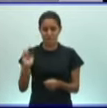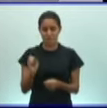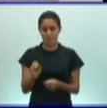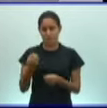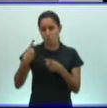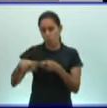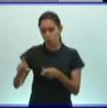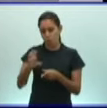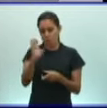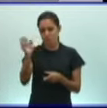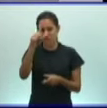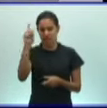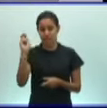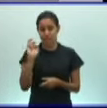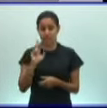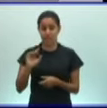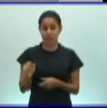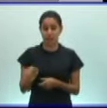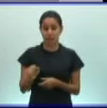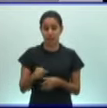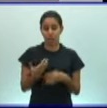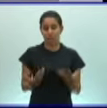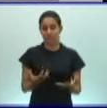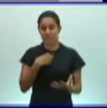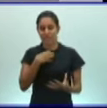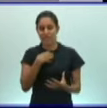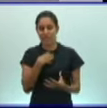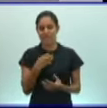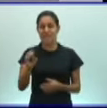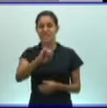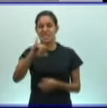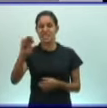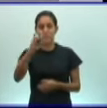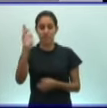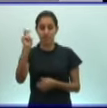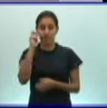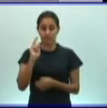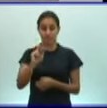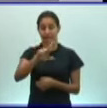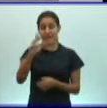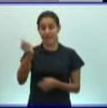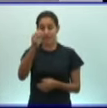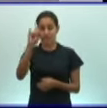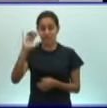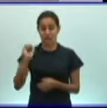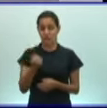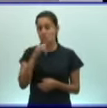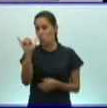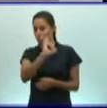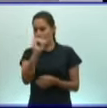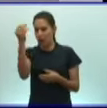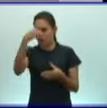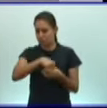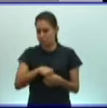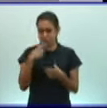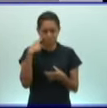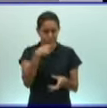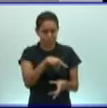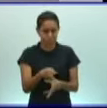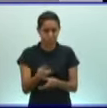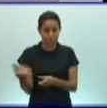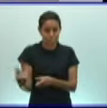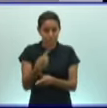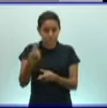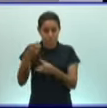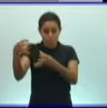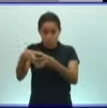elenterados, que tenían la simetría radial. Y también encontramos a los primeros grupos de